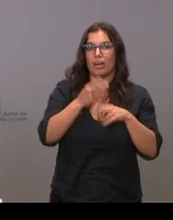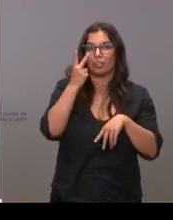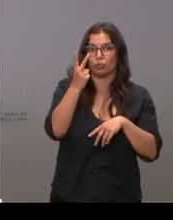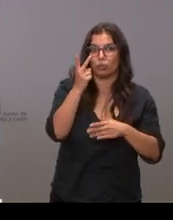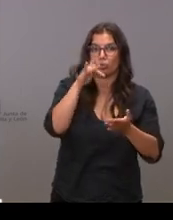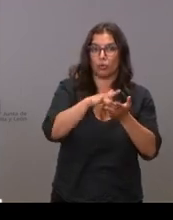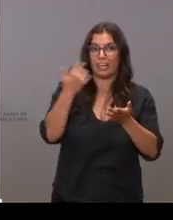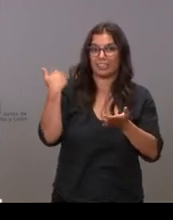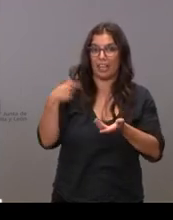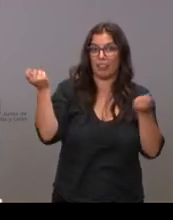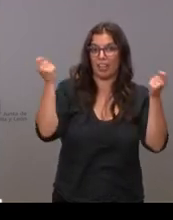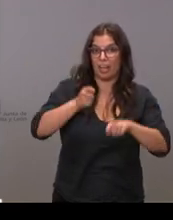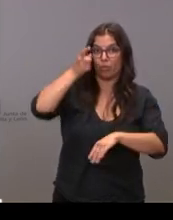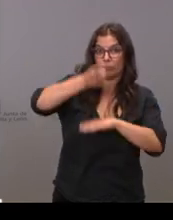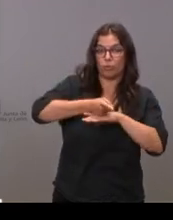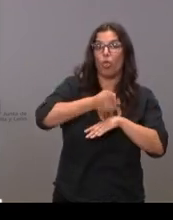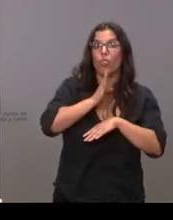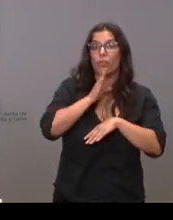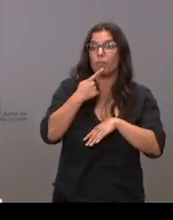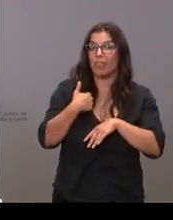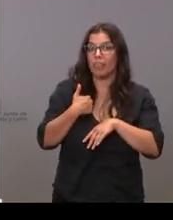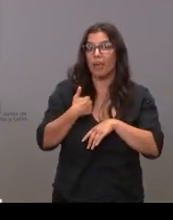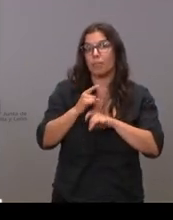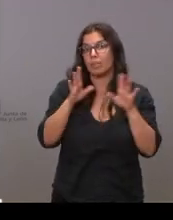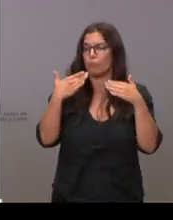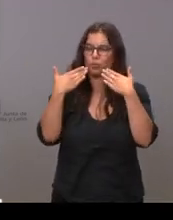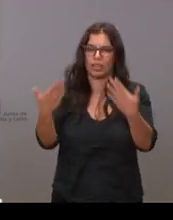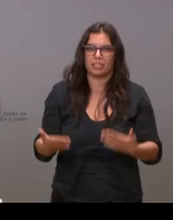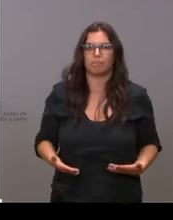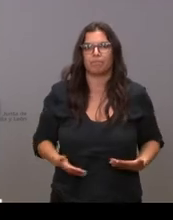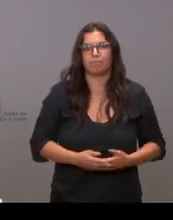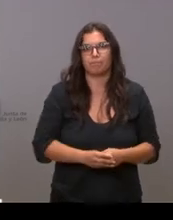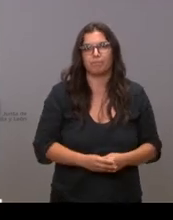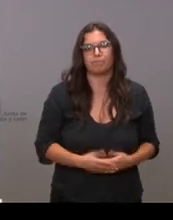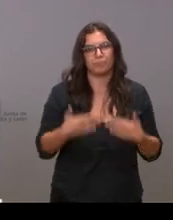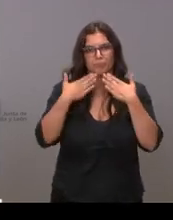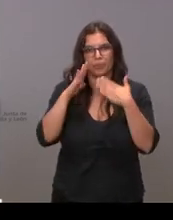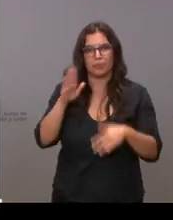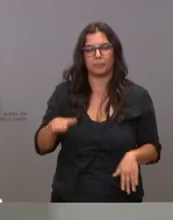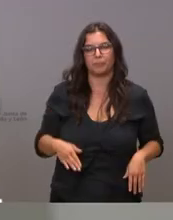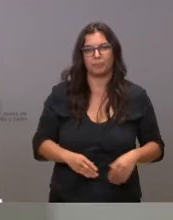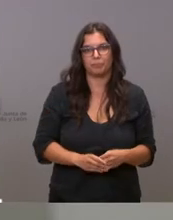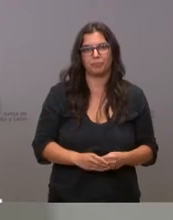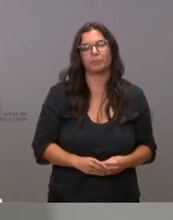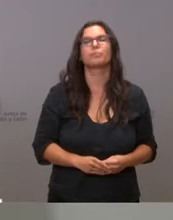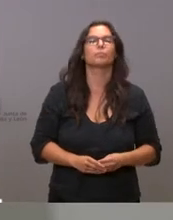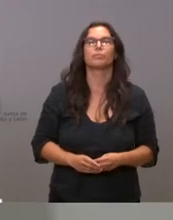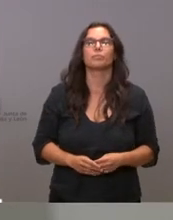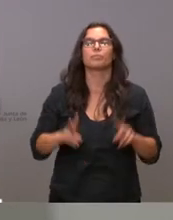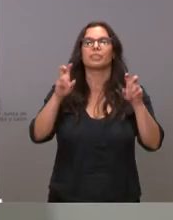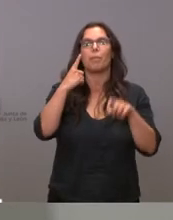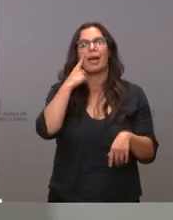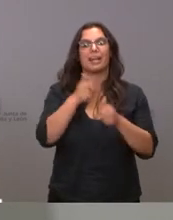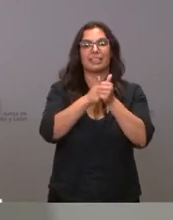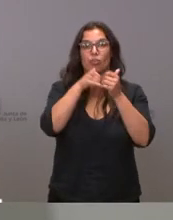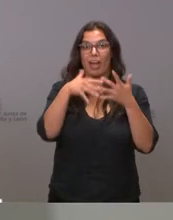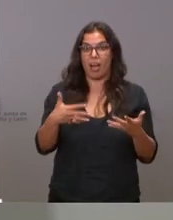producido ya donde ha sido pues estaríamos muy agradecidos un saludo sobre el número de rastreadores en